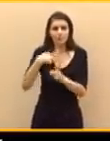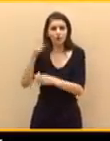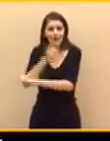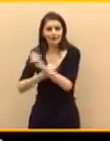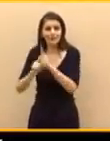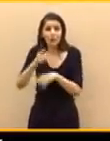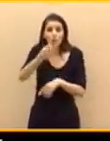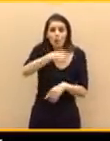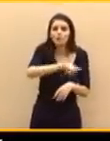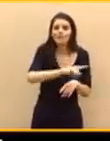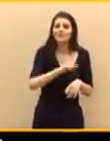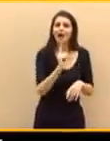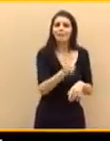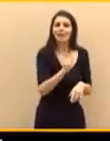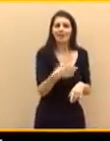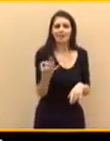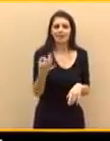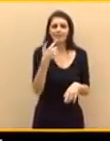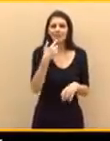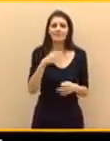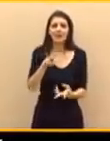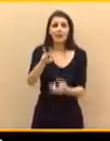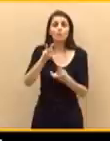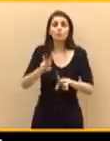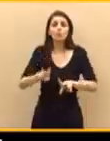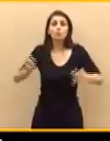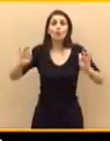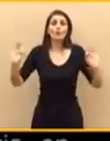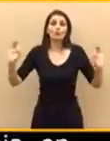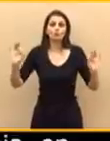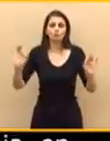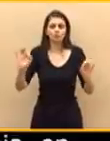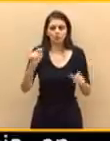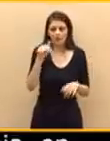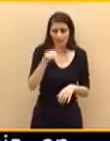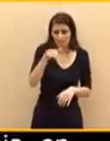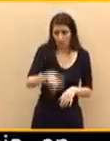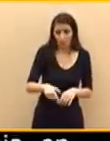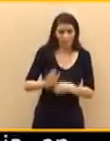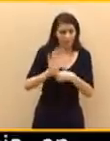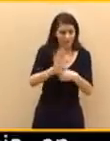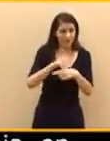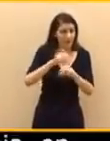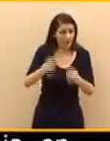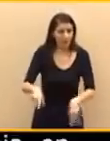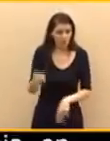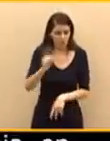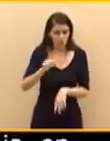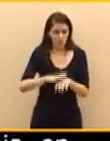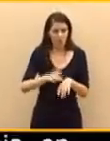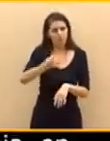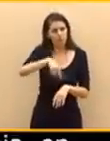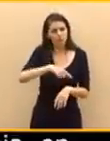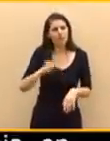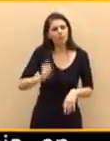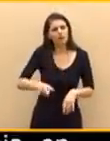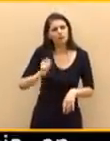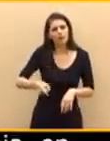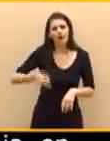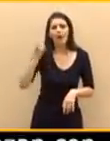nuevas, con impuestos nuevos. Hoy traen uno, no es el peor. Pero están constantemente amenazando el crecimiento de la economía española. Están ustedes